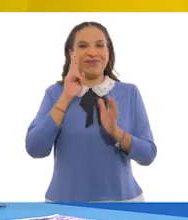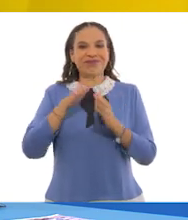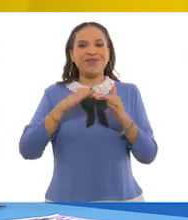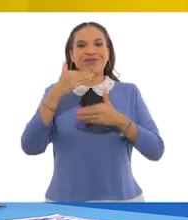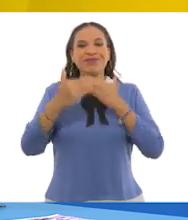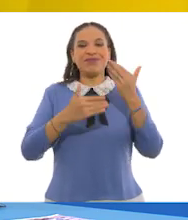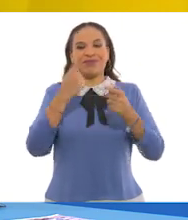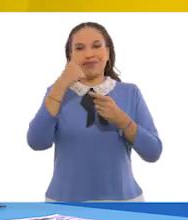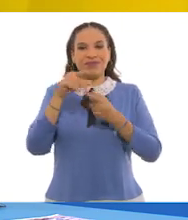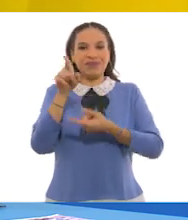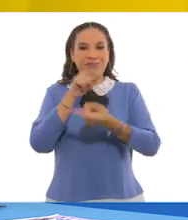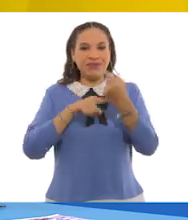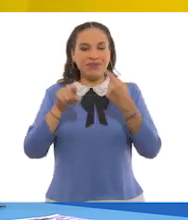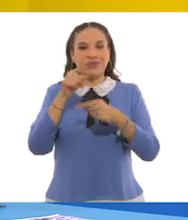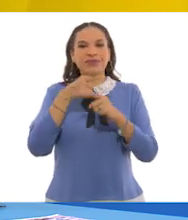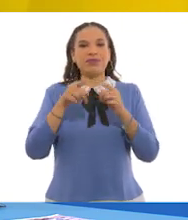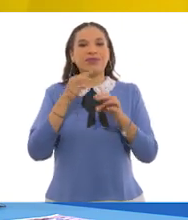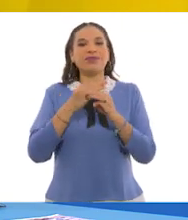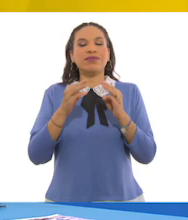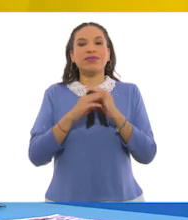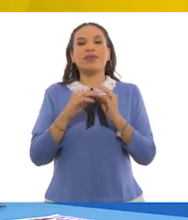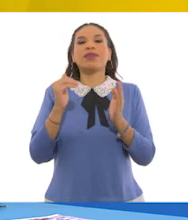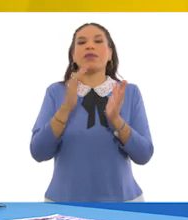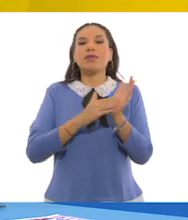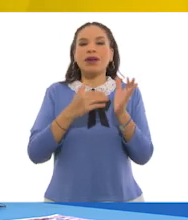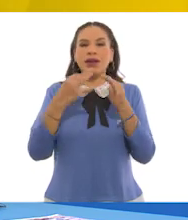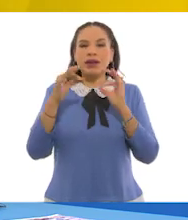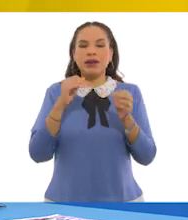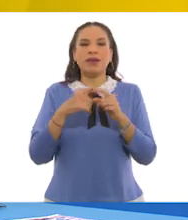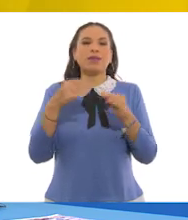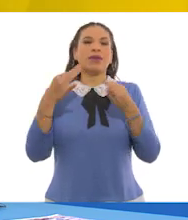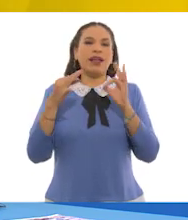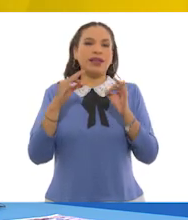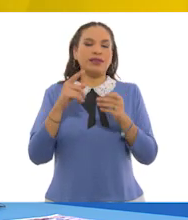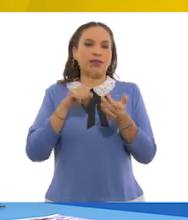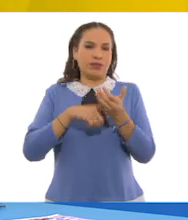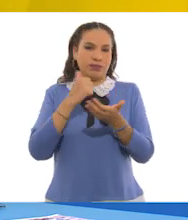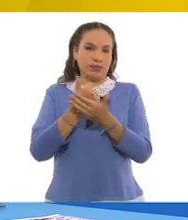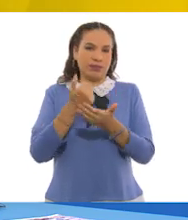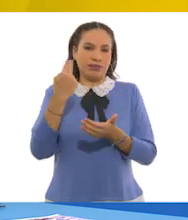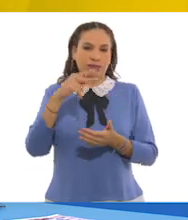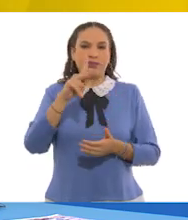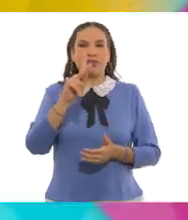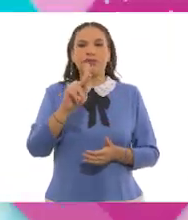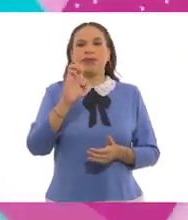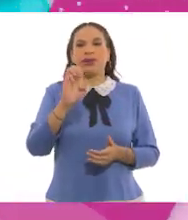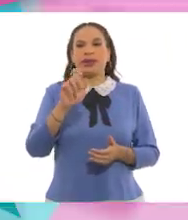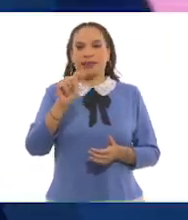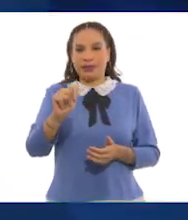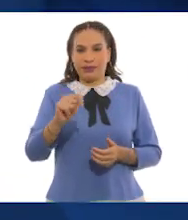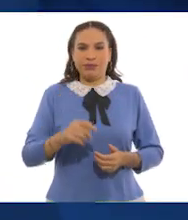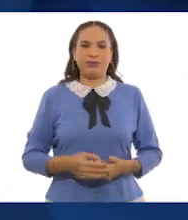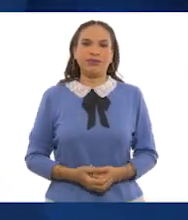proceso de reciclaje de materiales como el cartón y el plástico de las botellas, conocido como PEC. Muy bien.